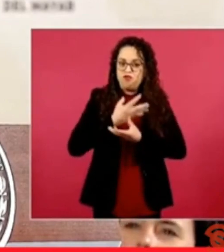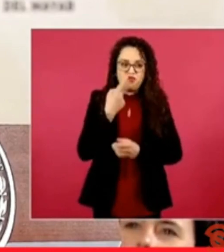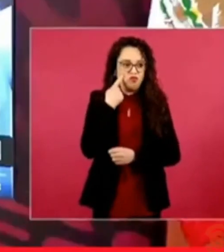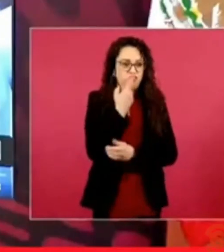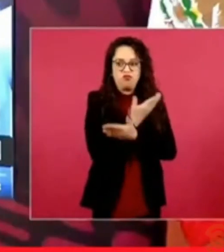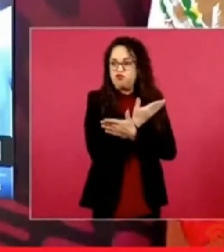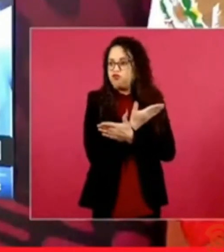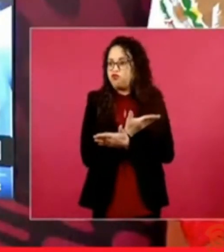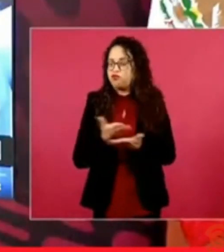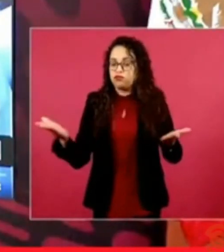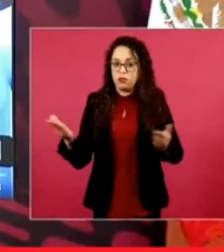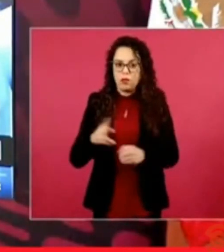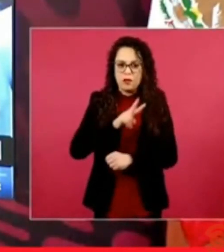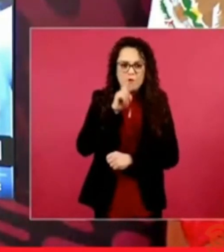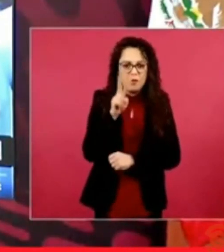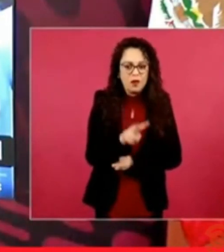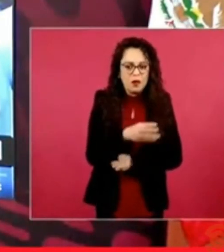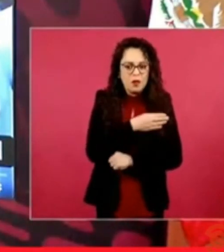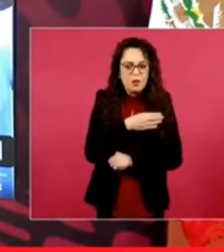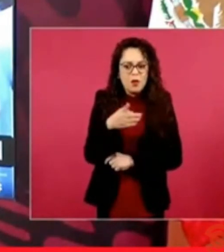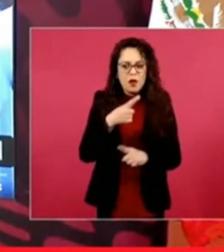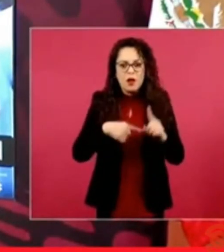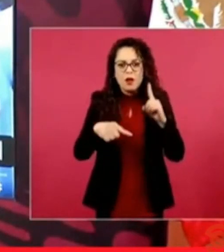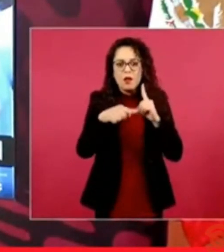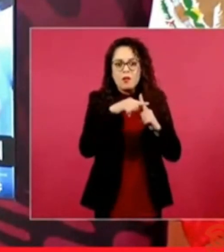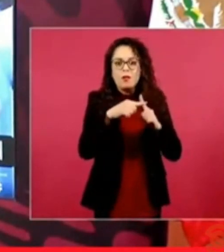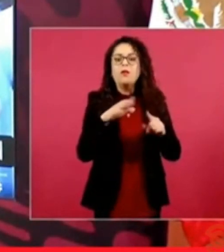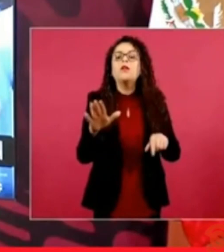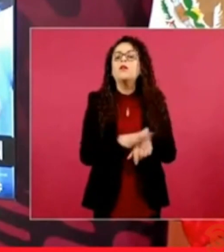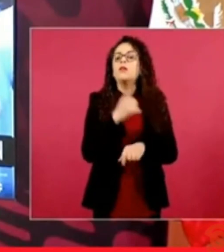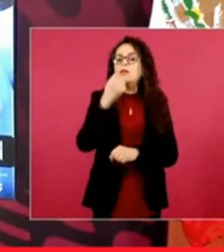mucho, muy bueno porque esto hay que combatirlo